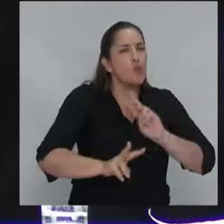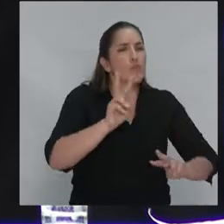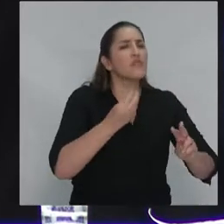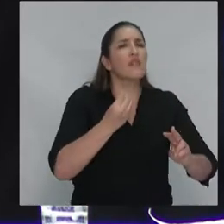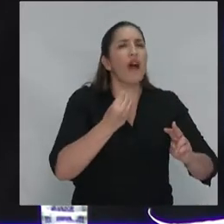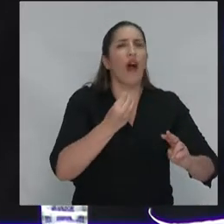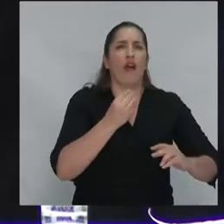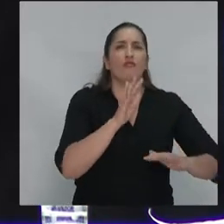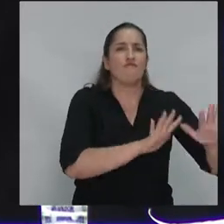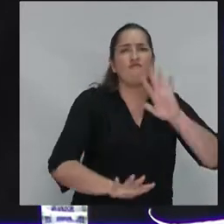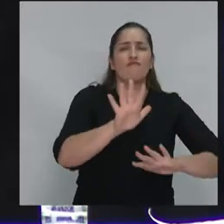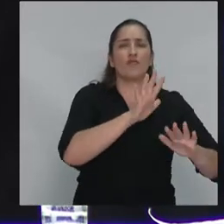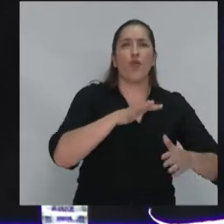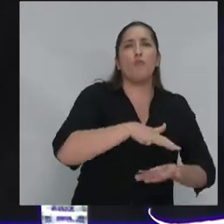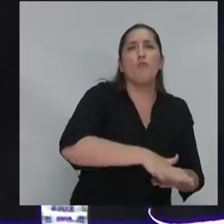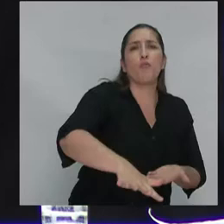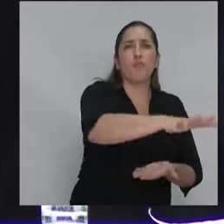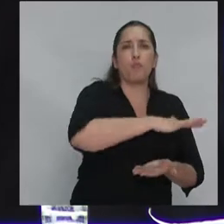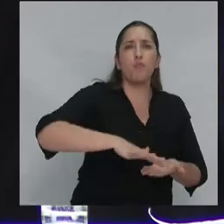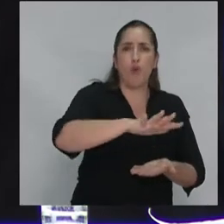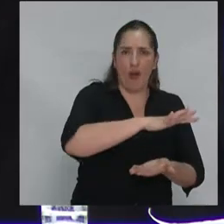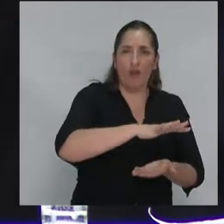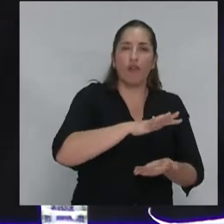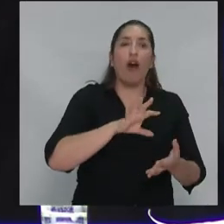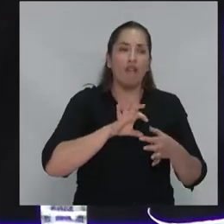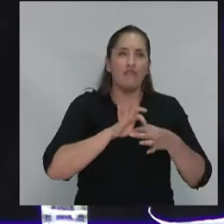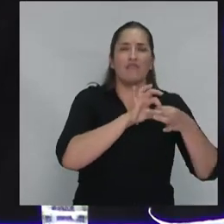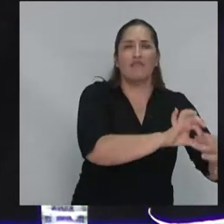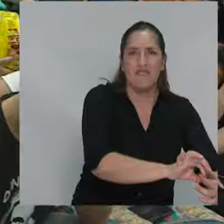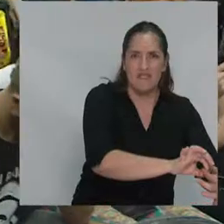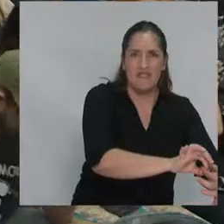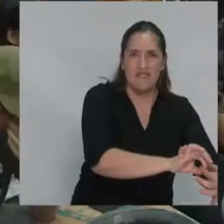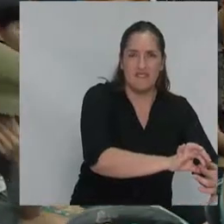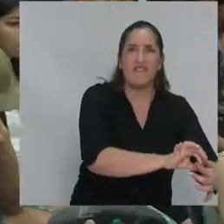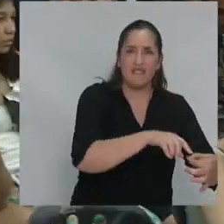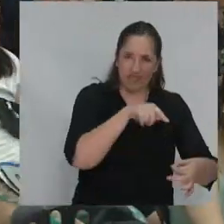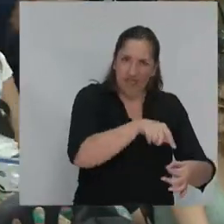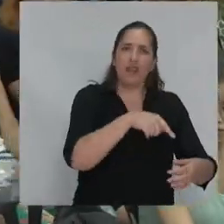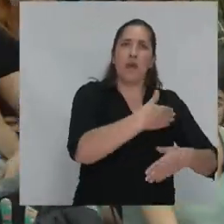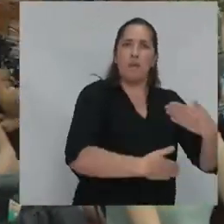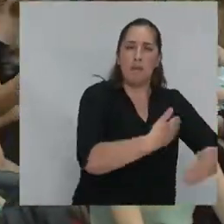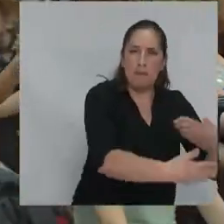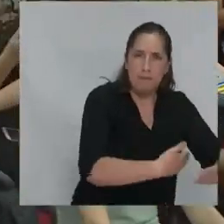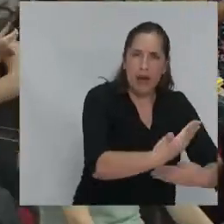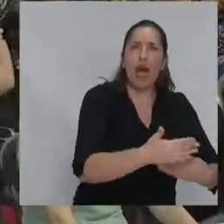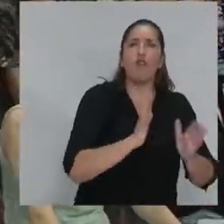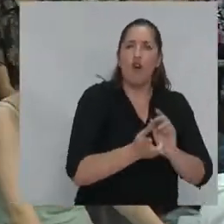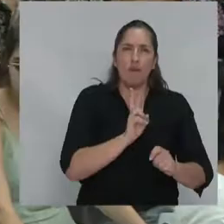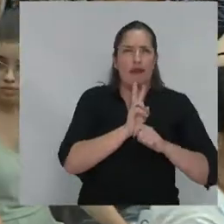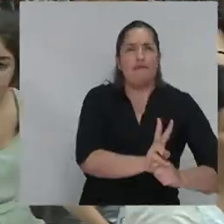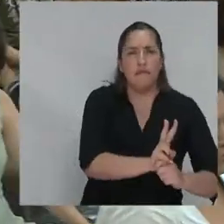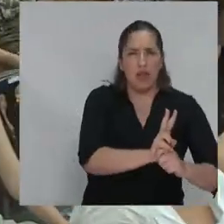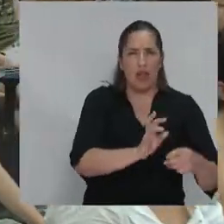articular en un lenguaje progresista, en un lenguaje que lleva a una radicalización de la